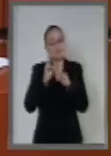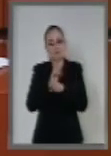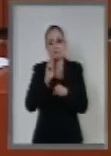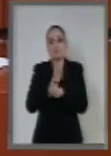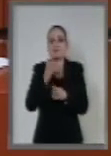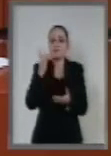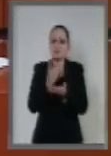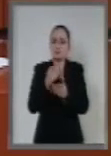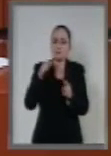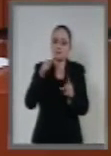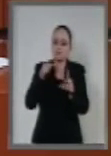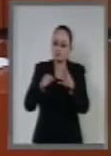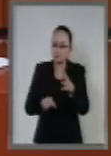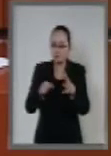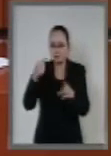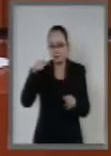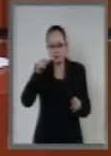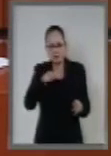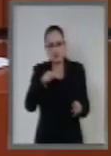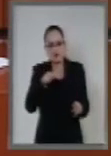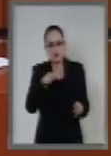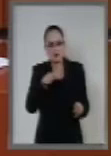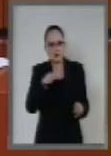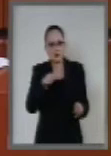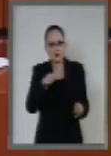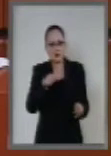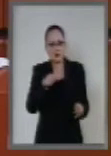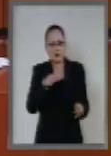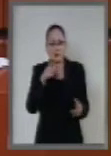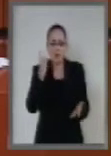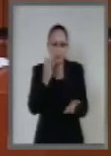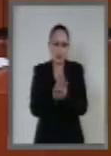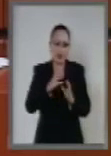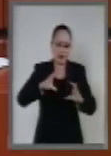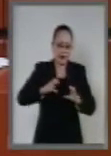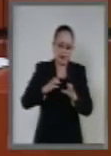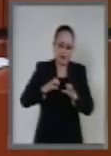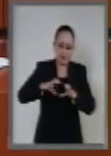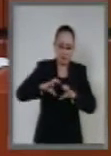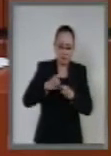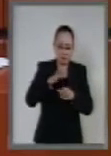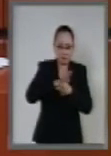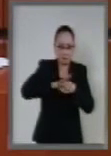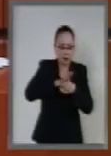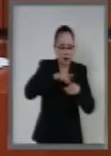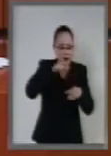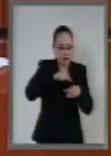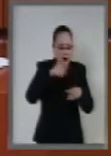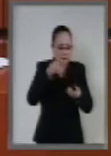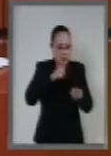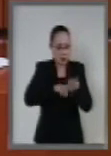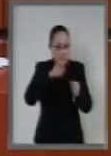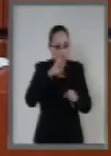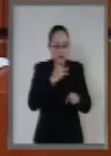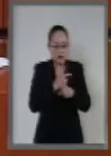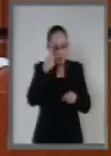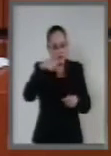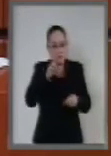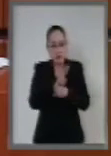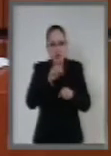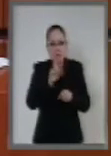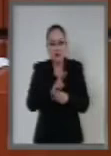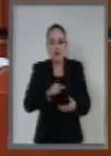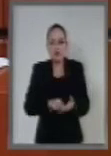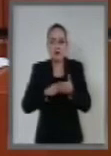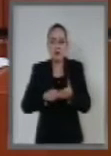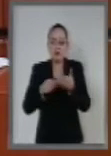fiscalizables por los entes fiscalizadores locales. Ahora se introduce el